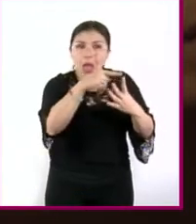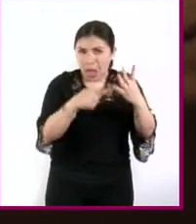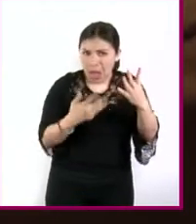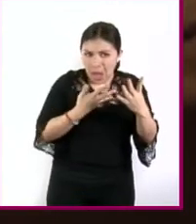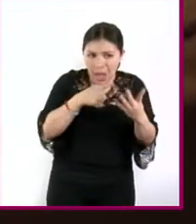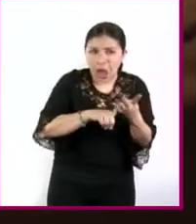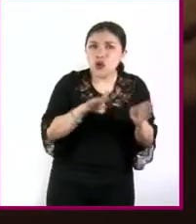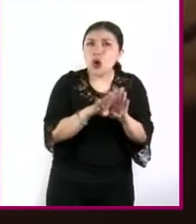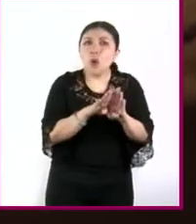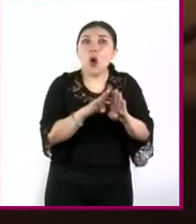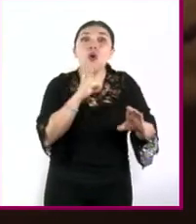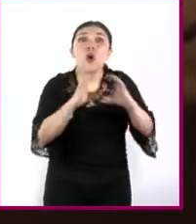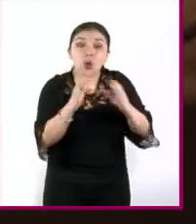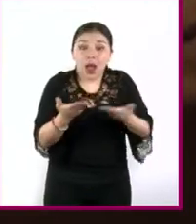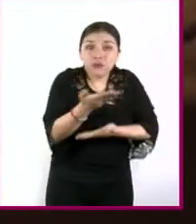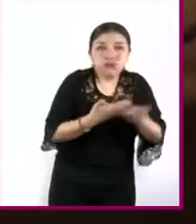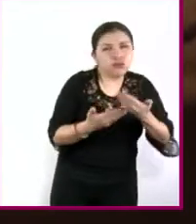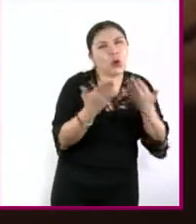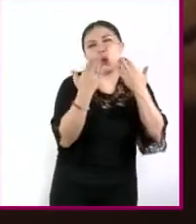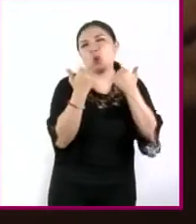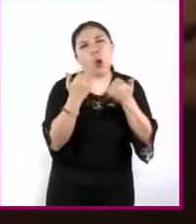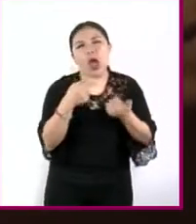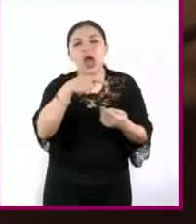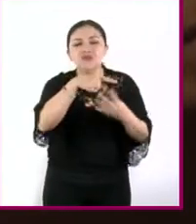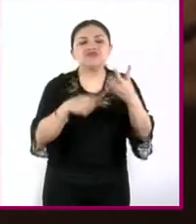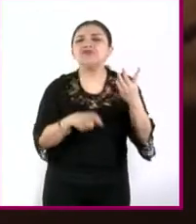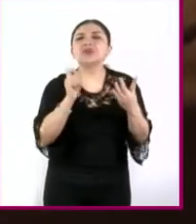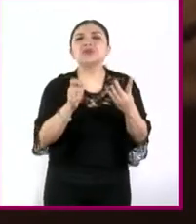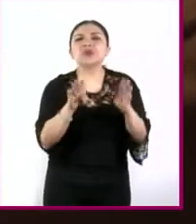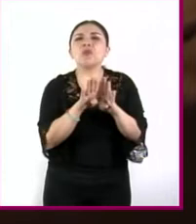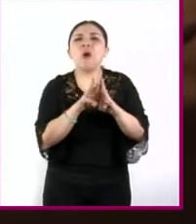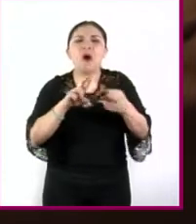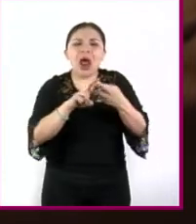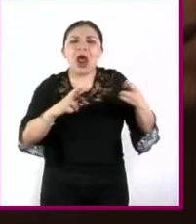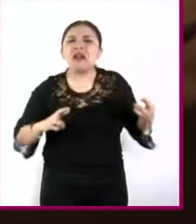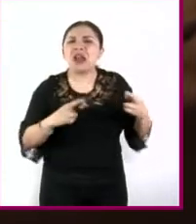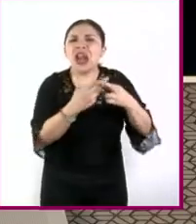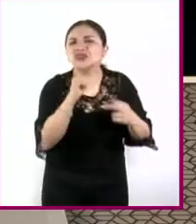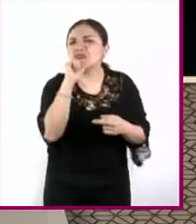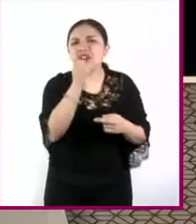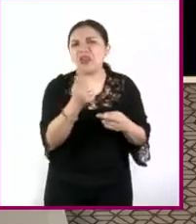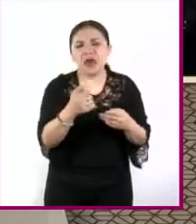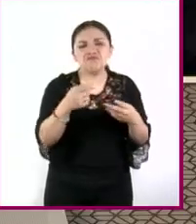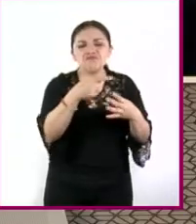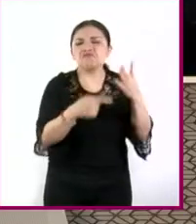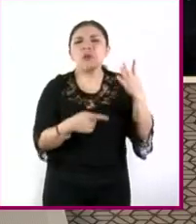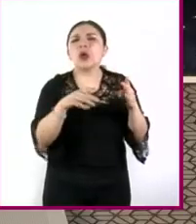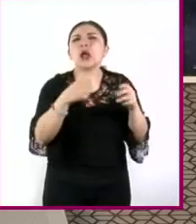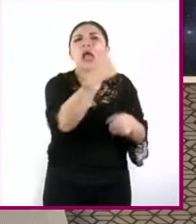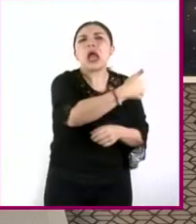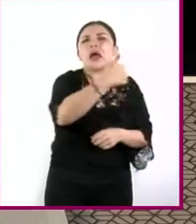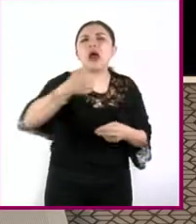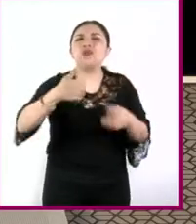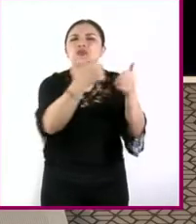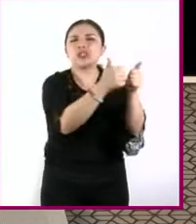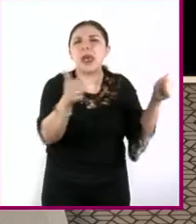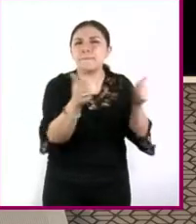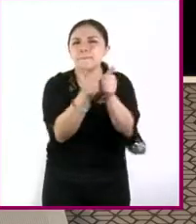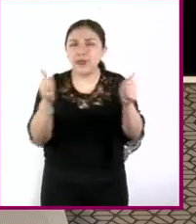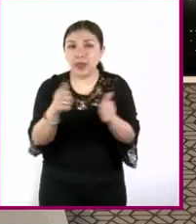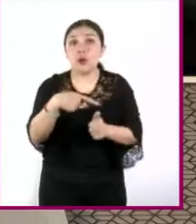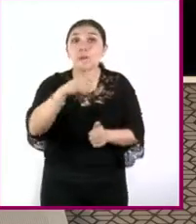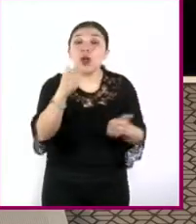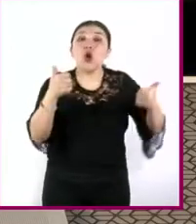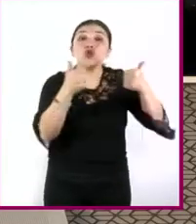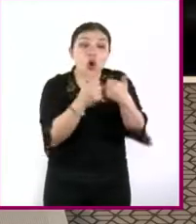no interactúan entre sí no hay alguna relación directa entre una y otra sino son las interacciones de esas fuerzas con la materia